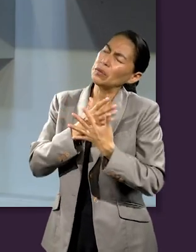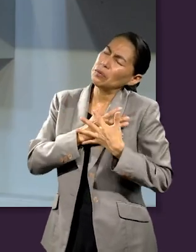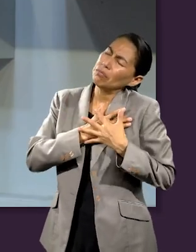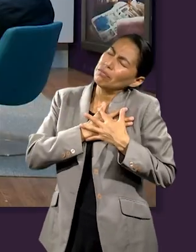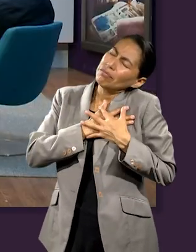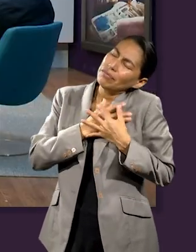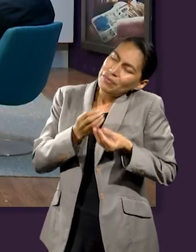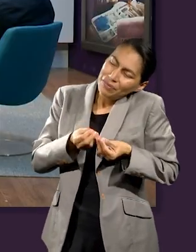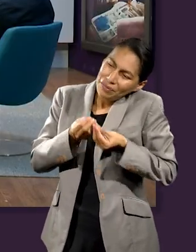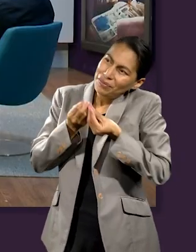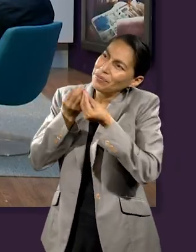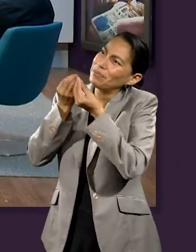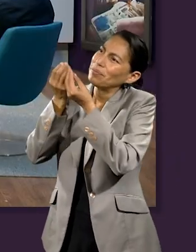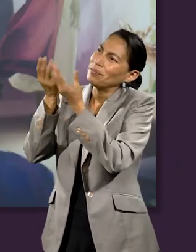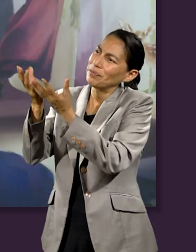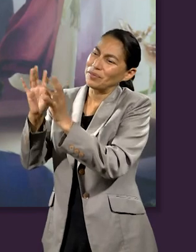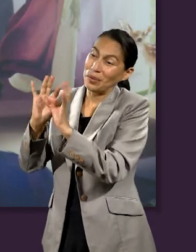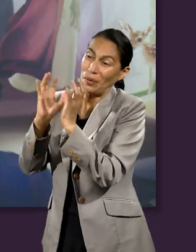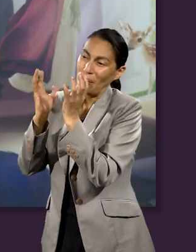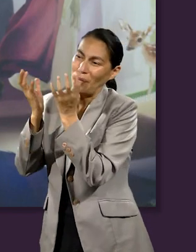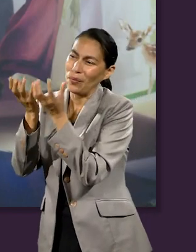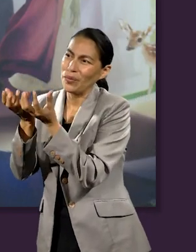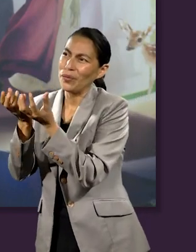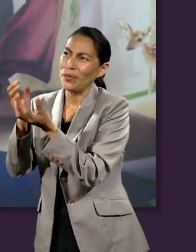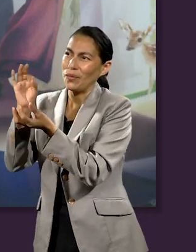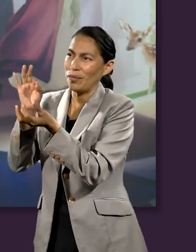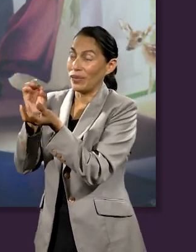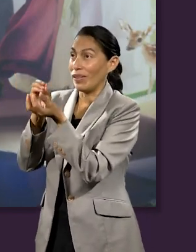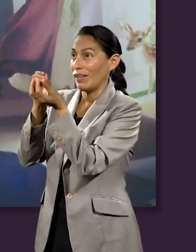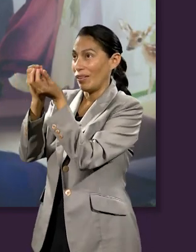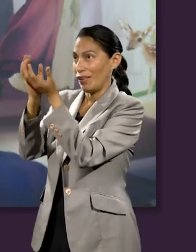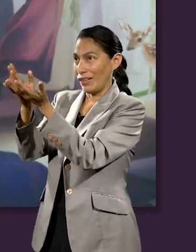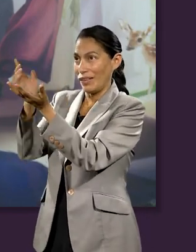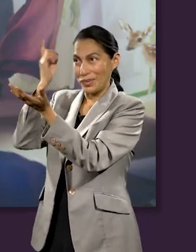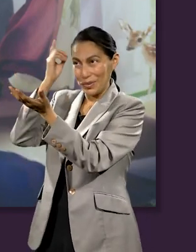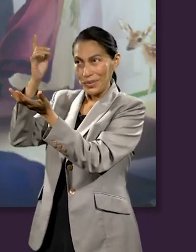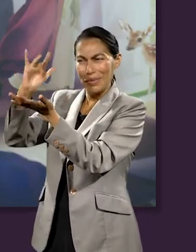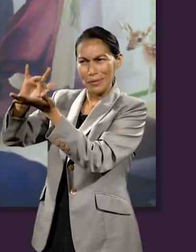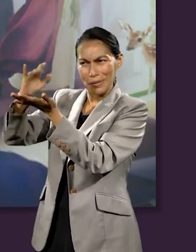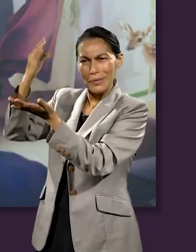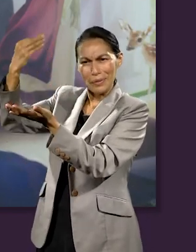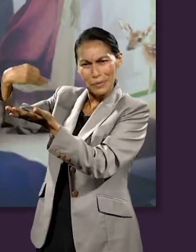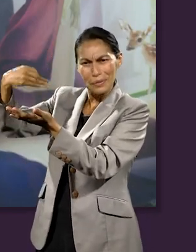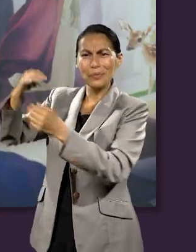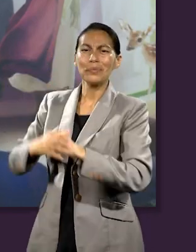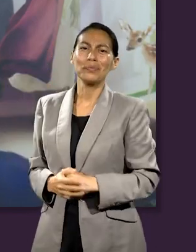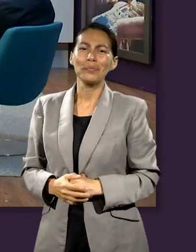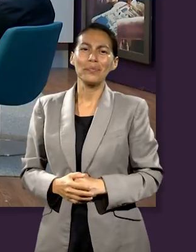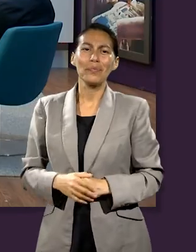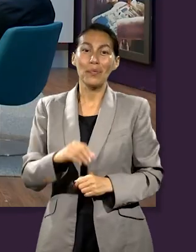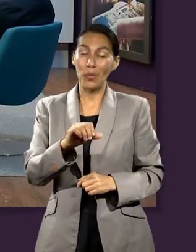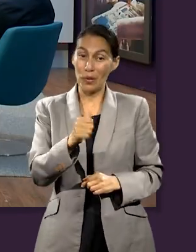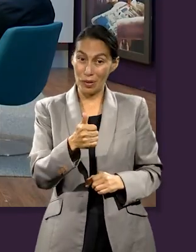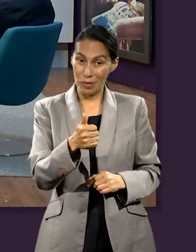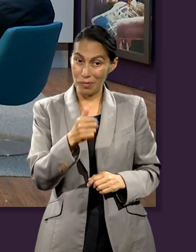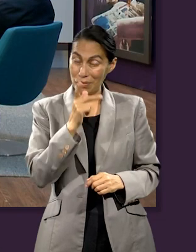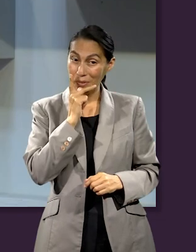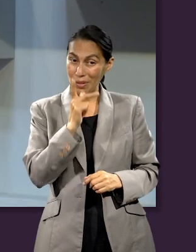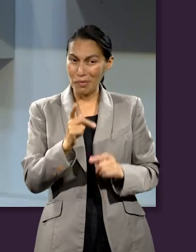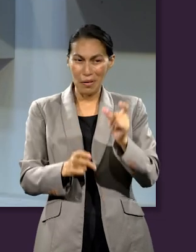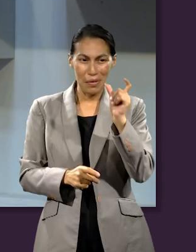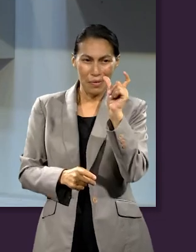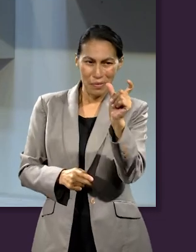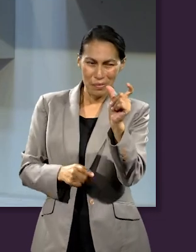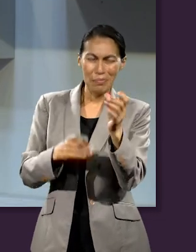este, con fidelidad, ¿no? Todo eso que engloba nuestra ofrenda, este, para que Dios la tome con agrado. Has puesto en la